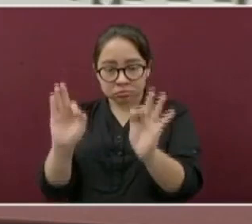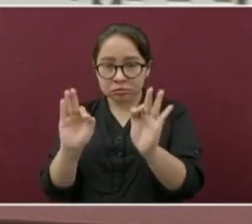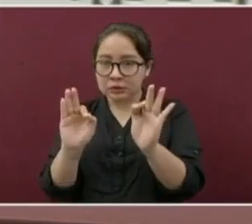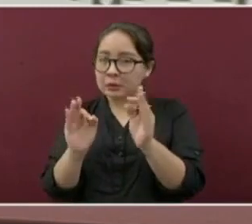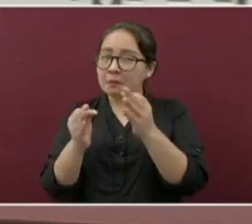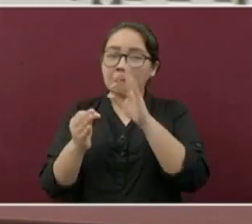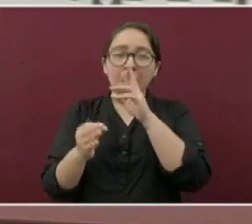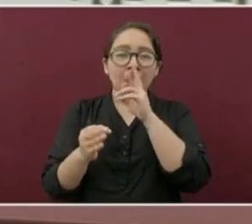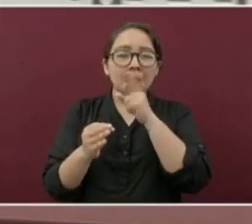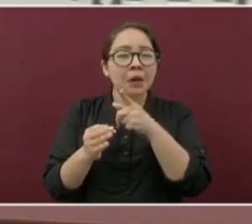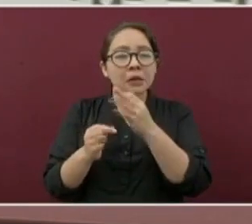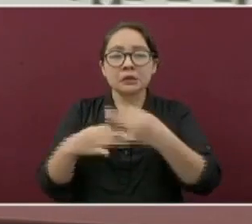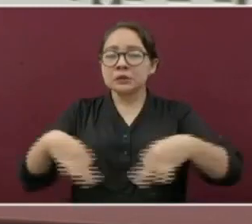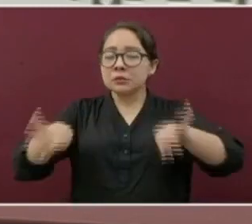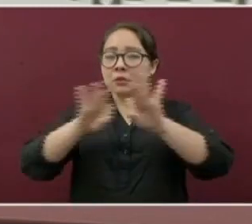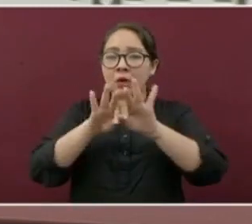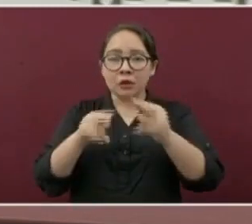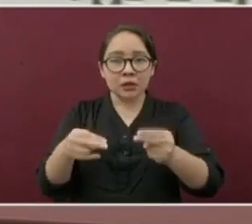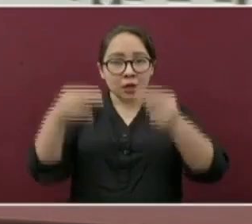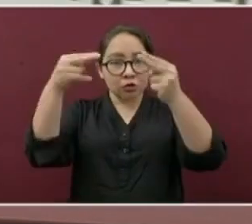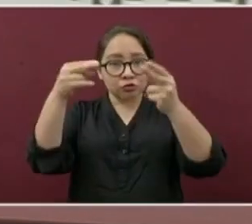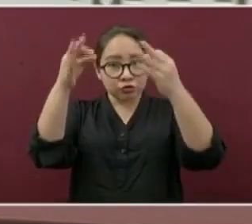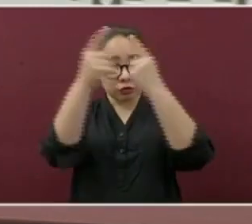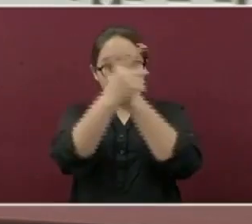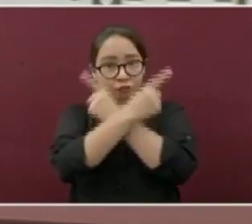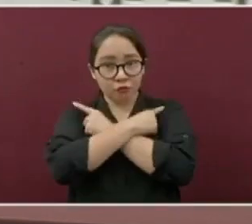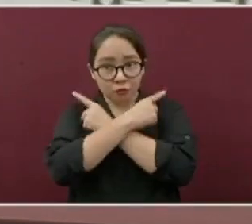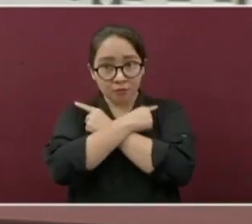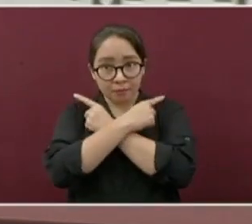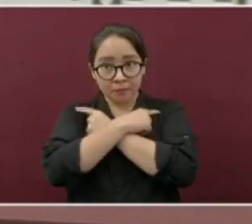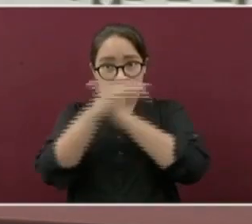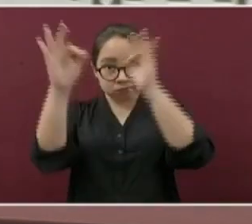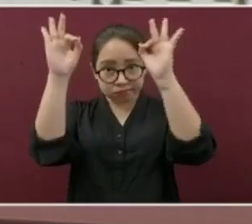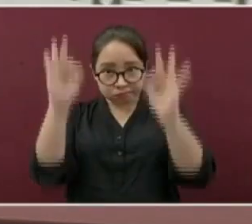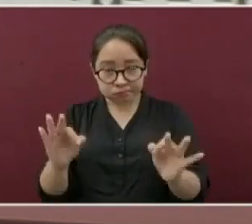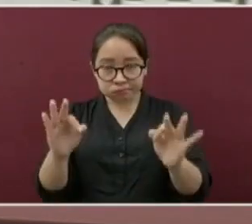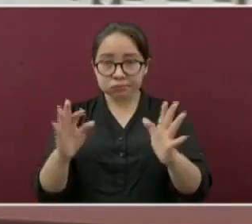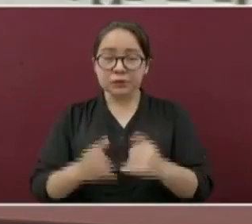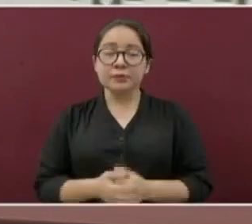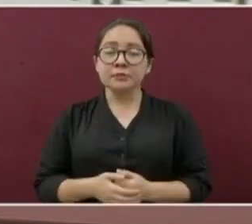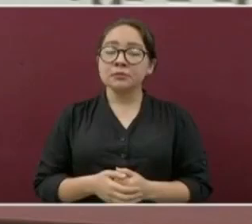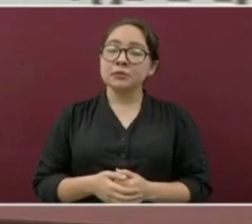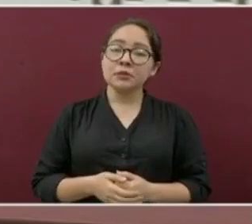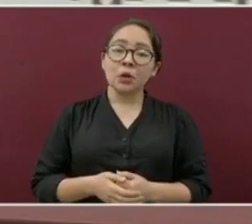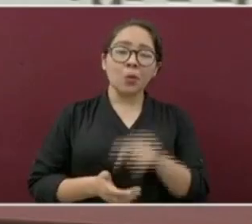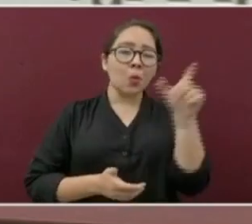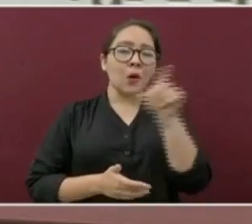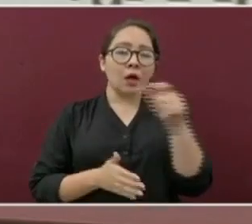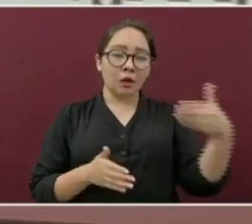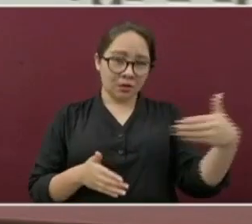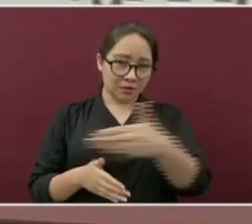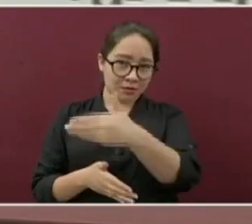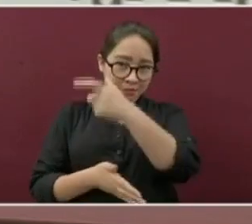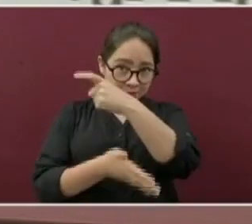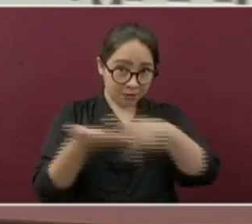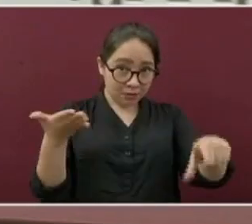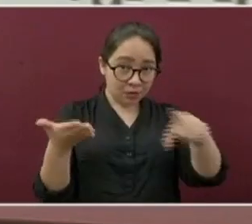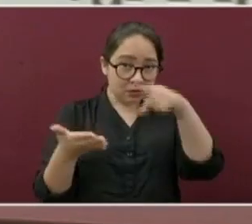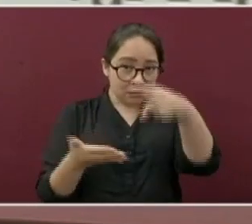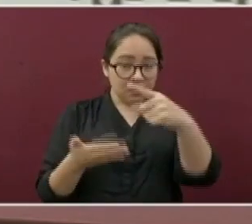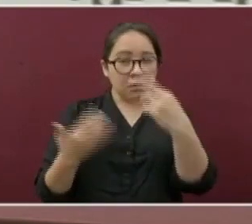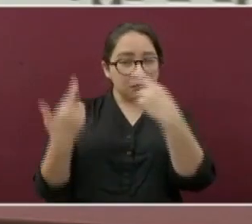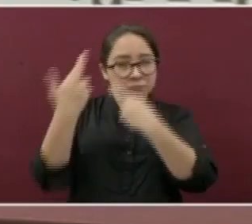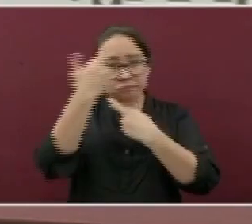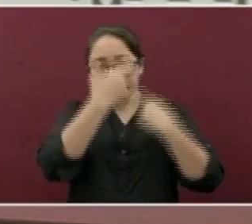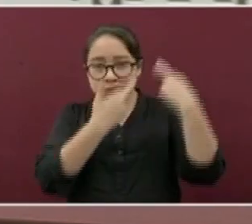adquiridos en establecimientos formales. Al momento de comprar pescado, asegúrate que